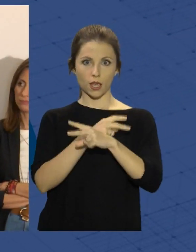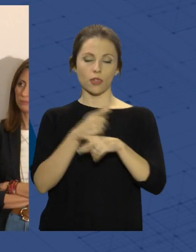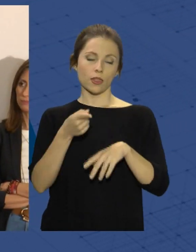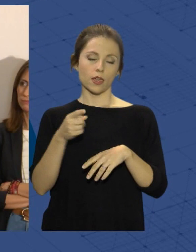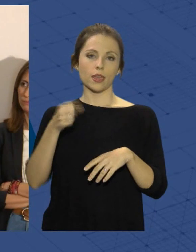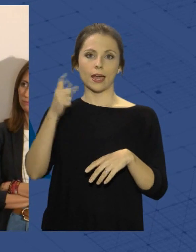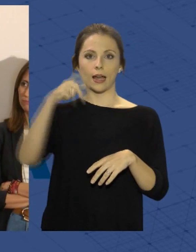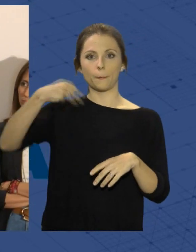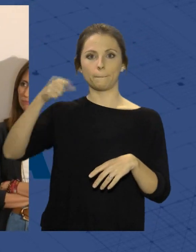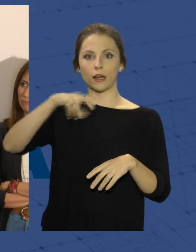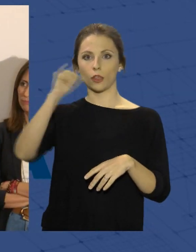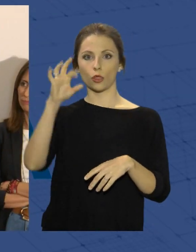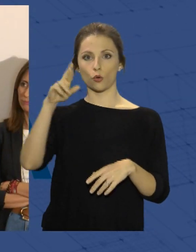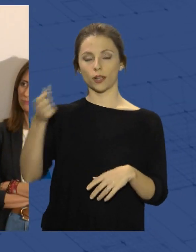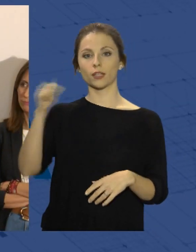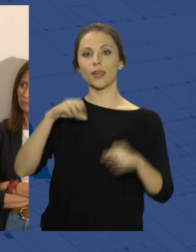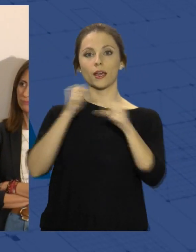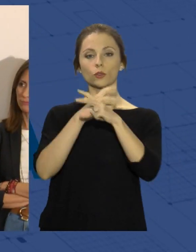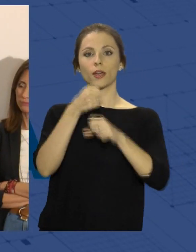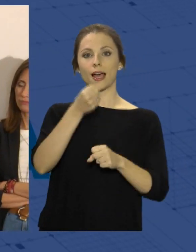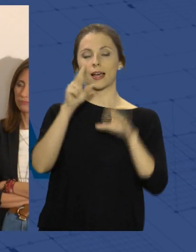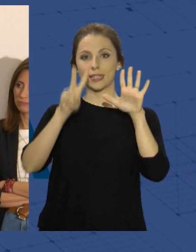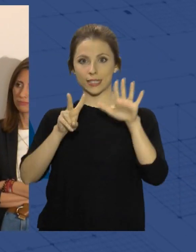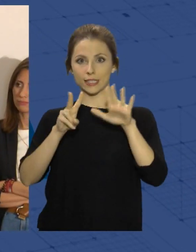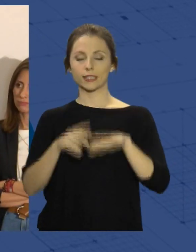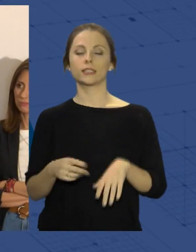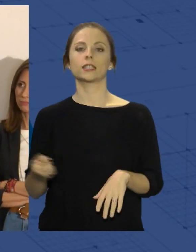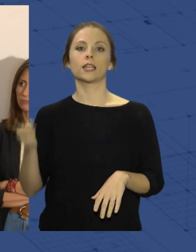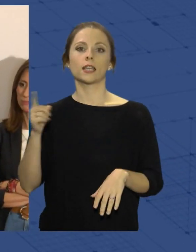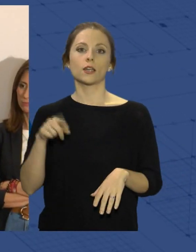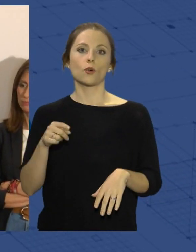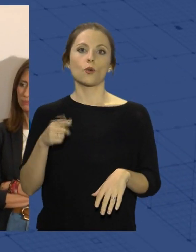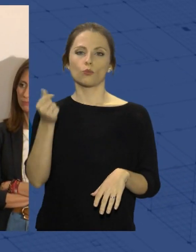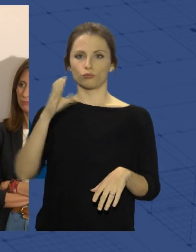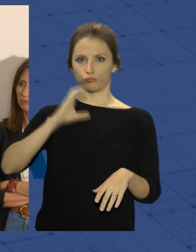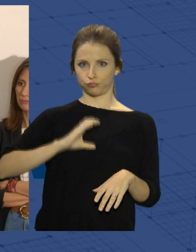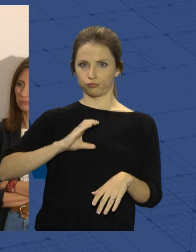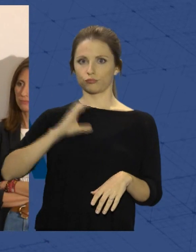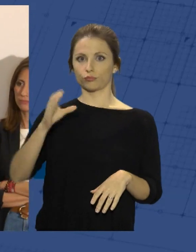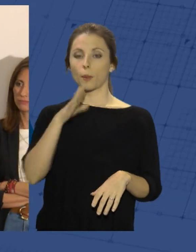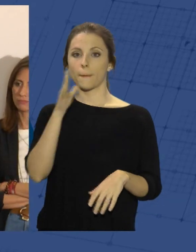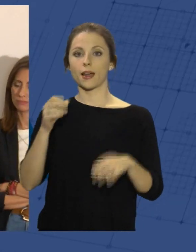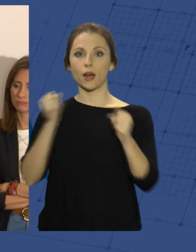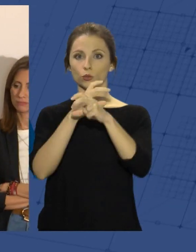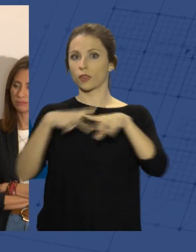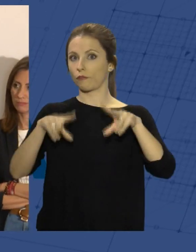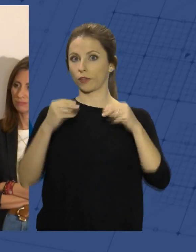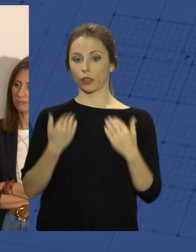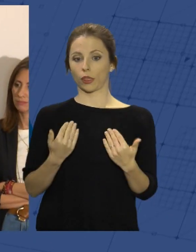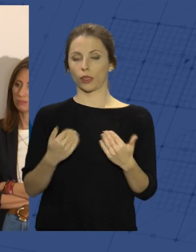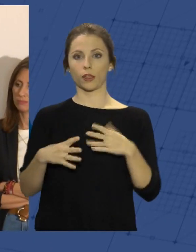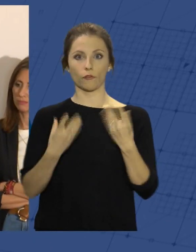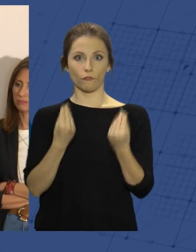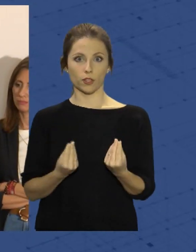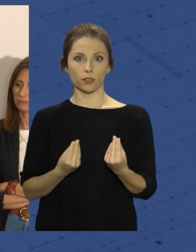Mediterráneo, la A7, con una inversión de 7,45 millones de euros. Para terminar ya esa autovía, autovía que hay que recordar, cuando